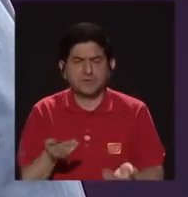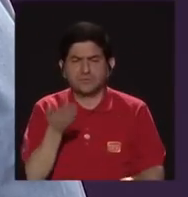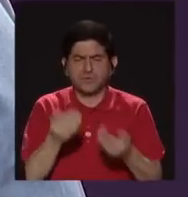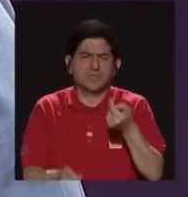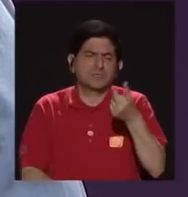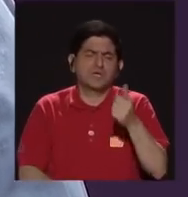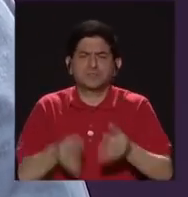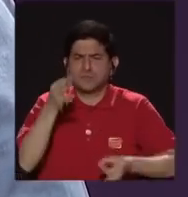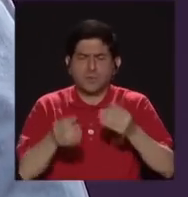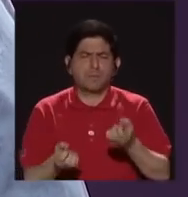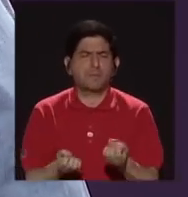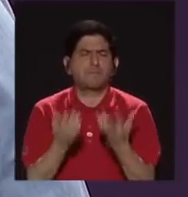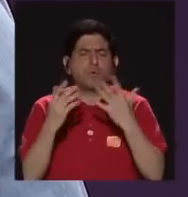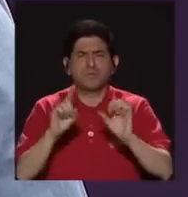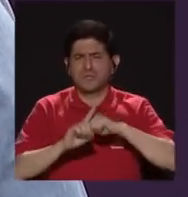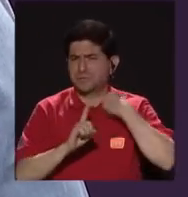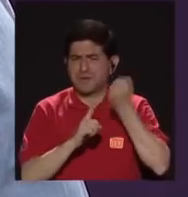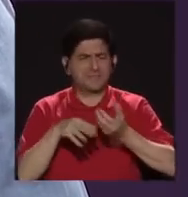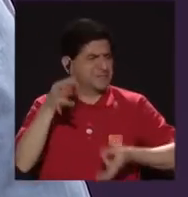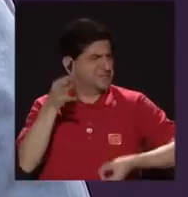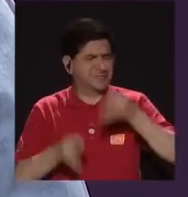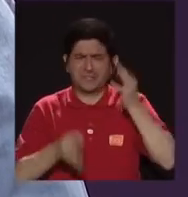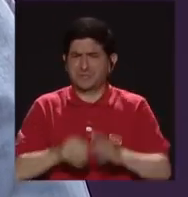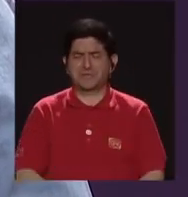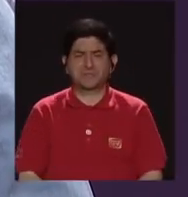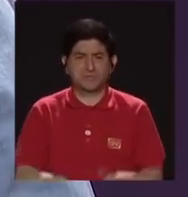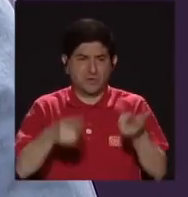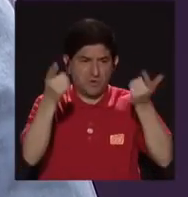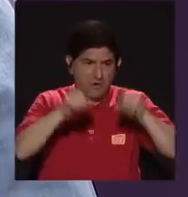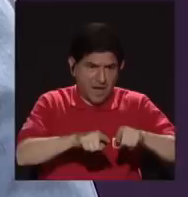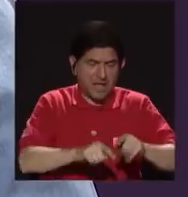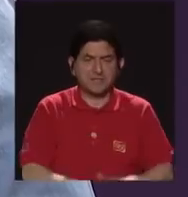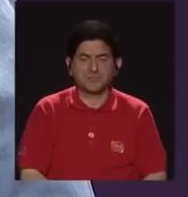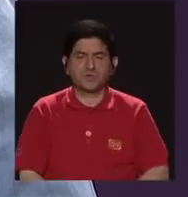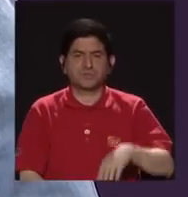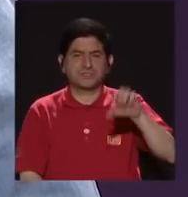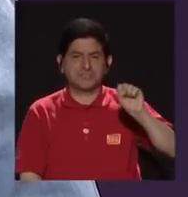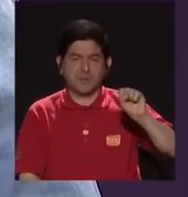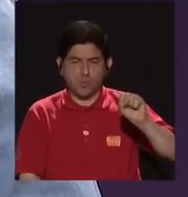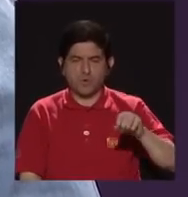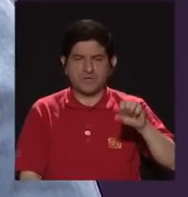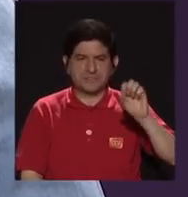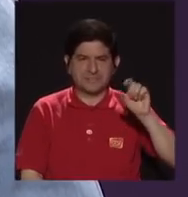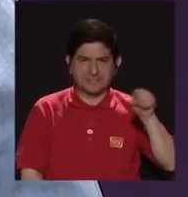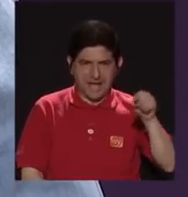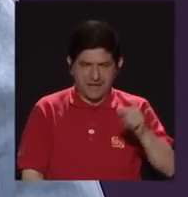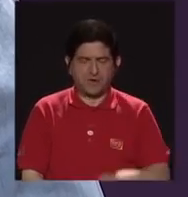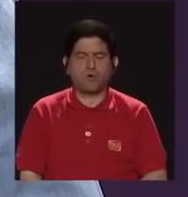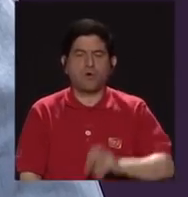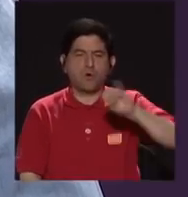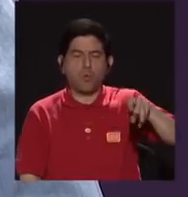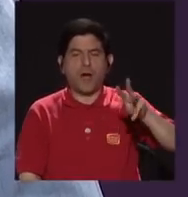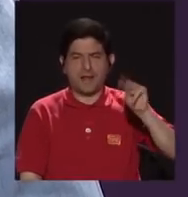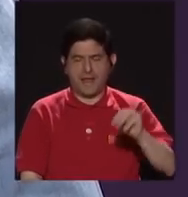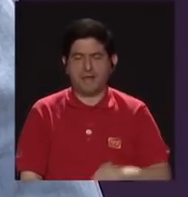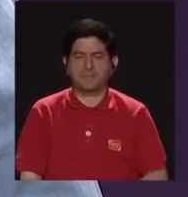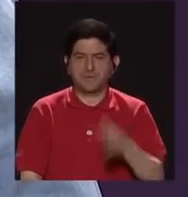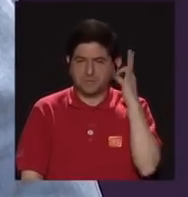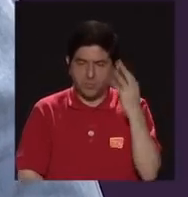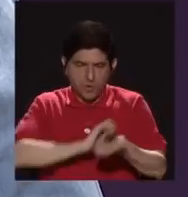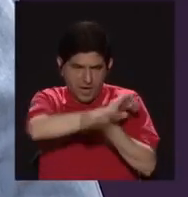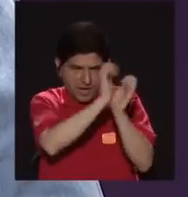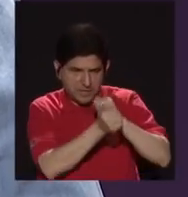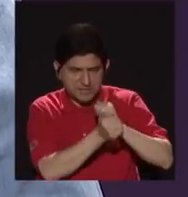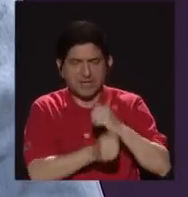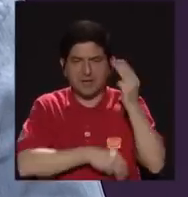justicia para tanta injusticia, los casos de Sepulsarco, los casos de Juana Méndez, en los que MTM, Mujeres Transformando el